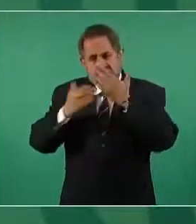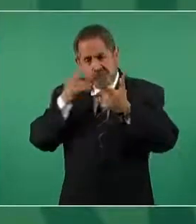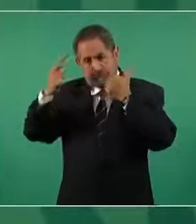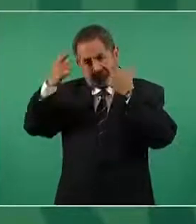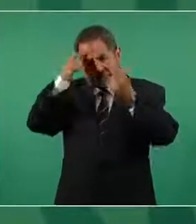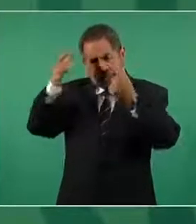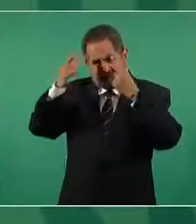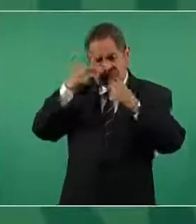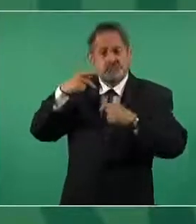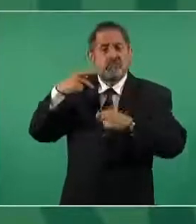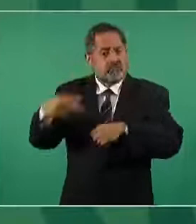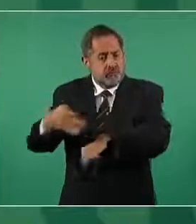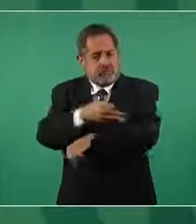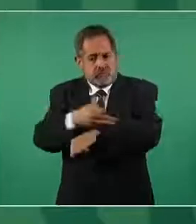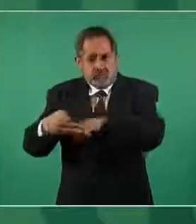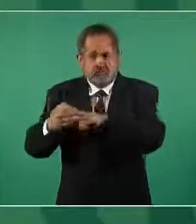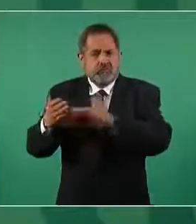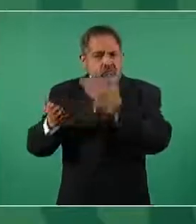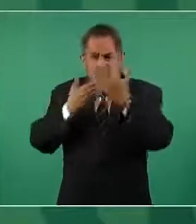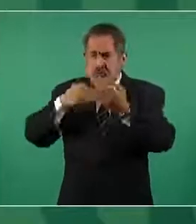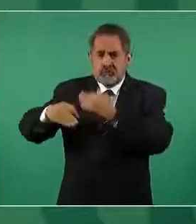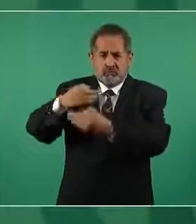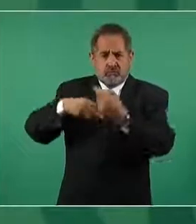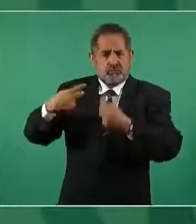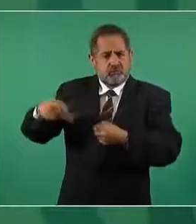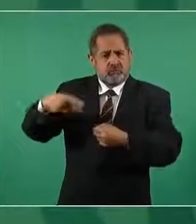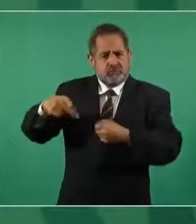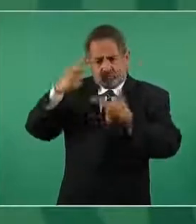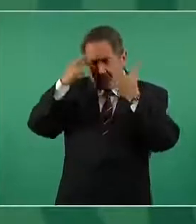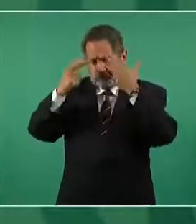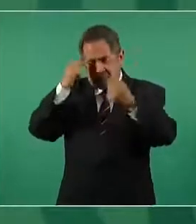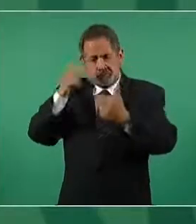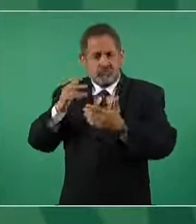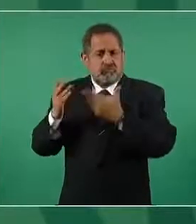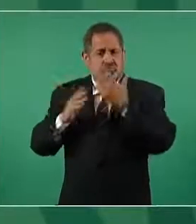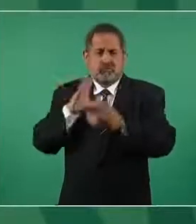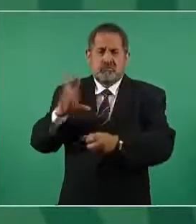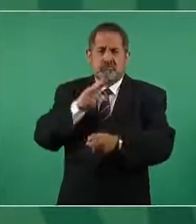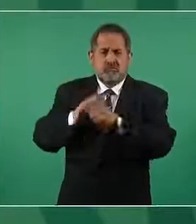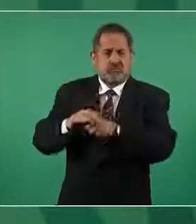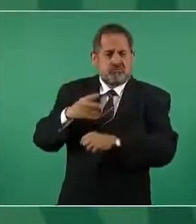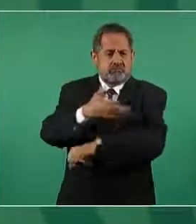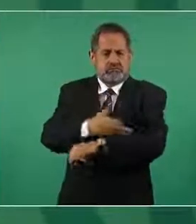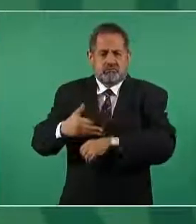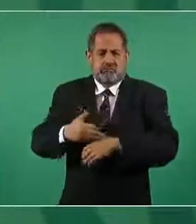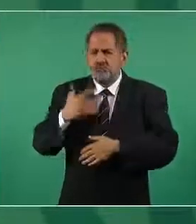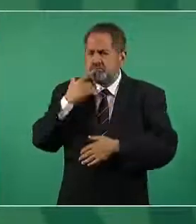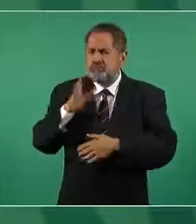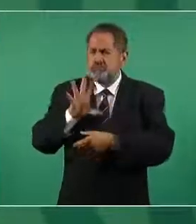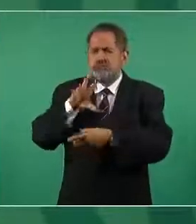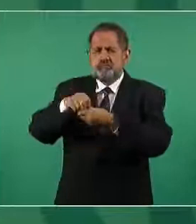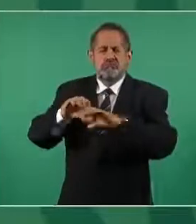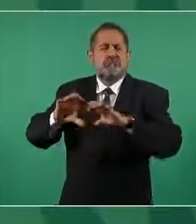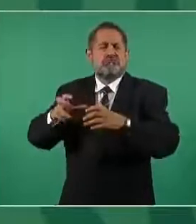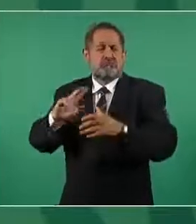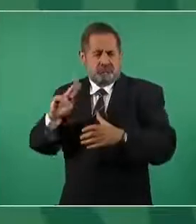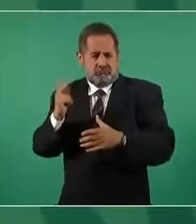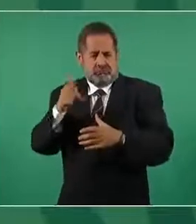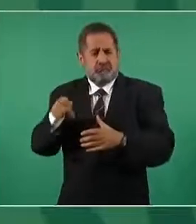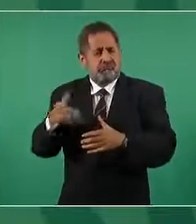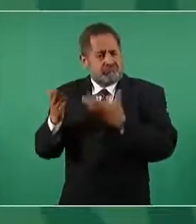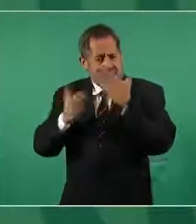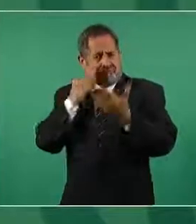politécnico su familia también egresada del politécnico es de la comunidad politécnica